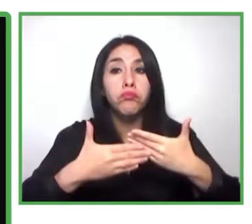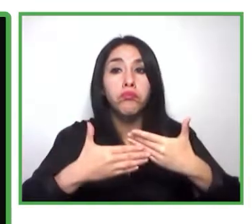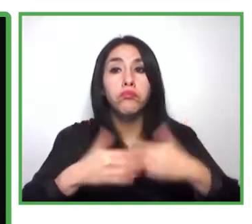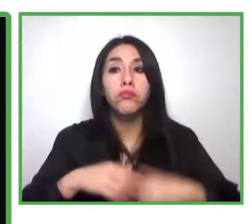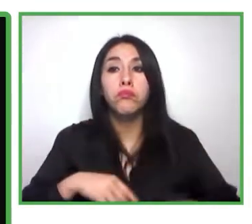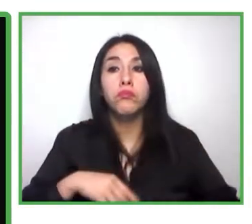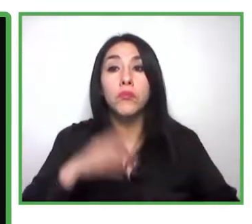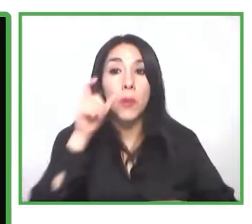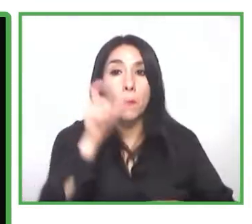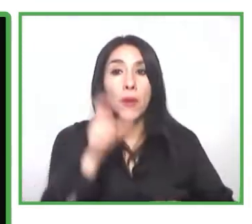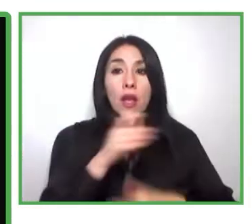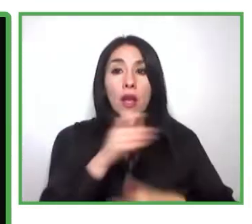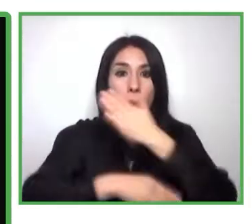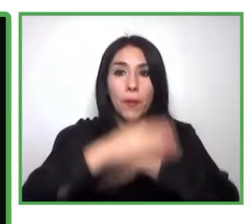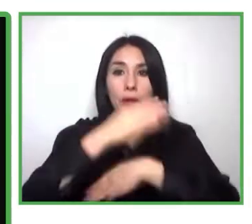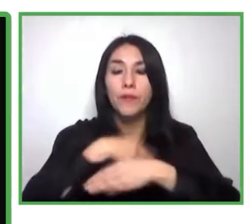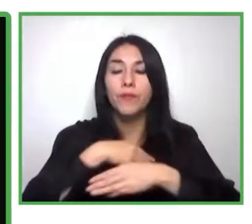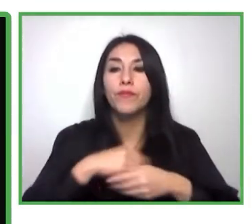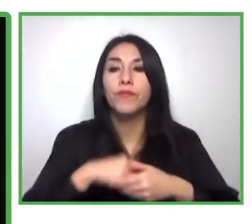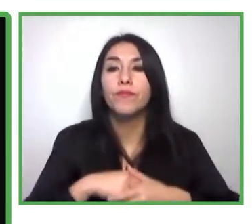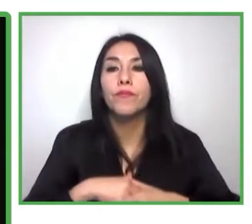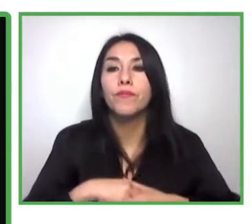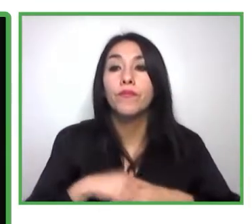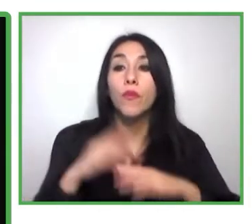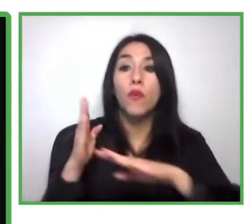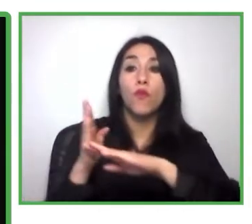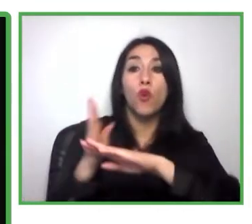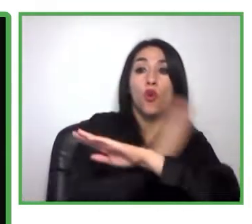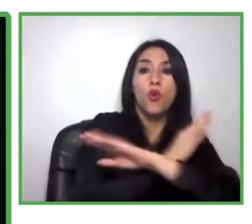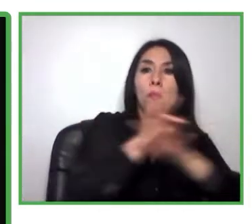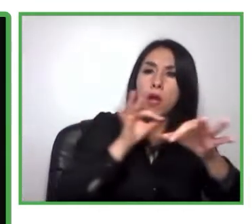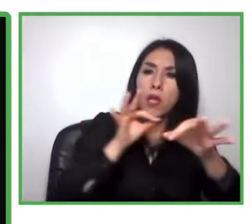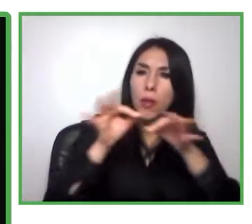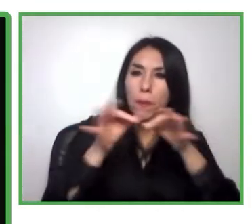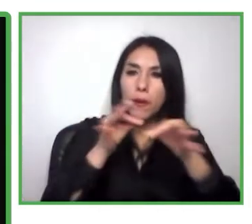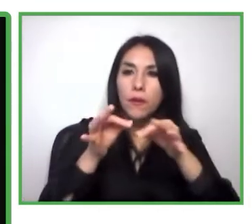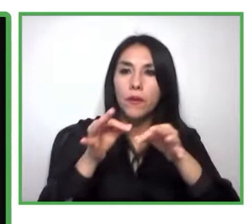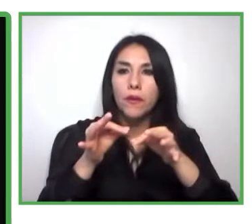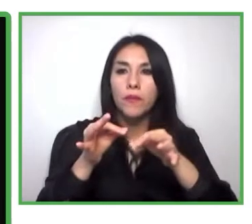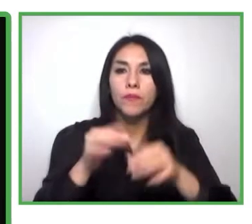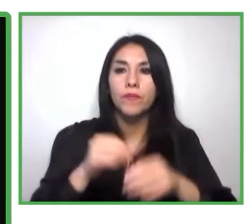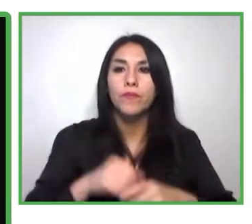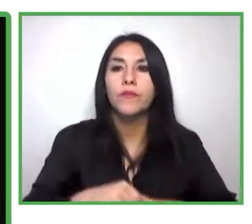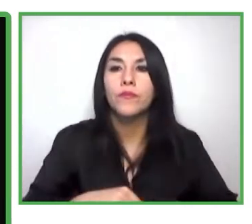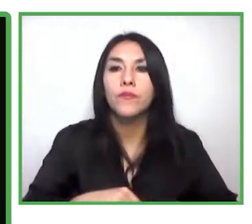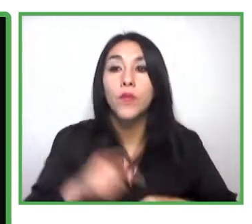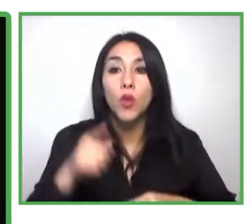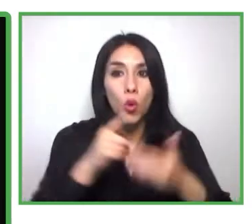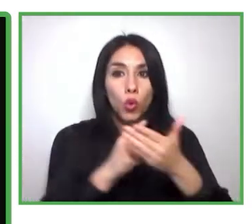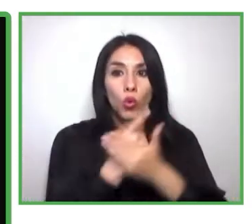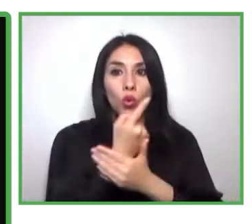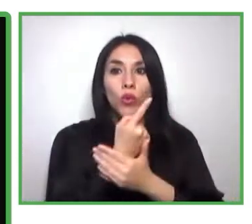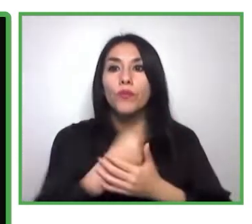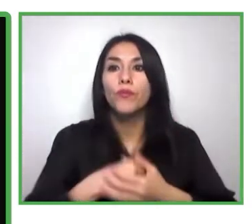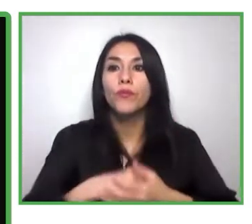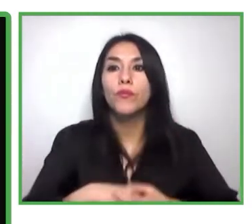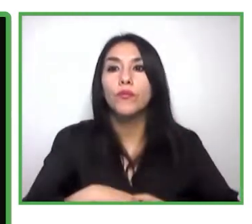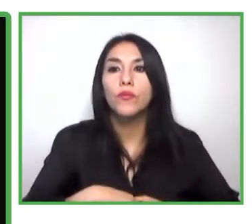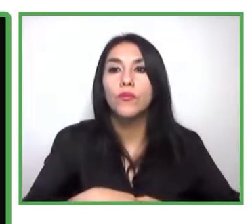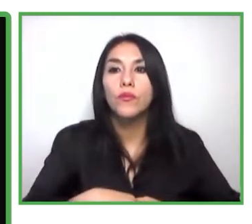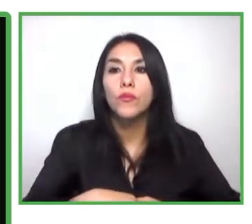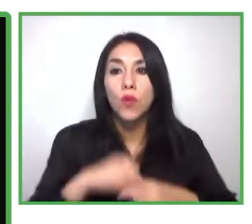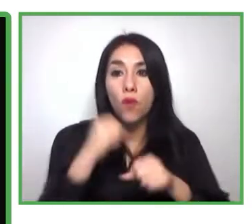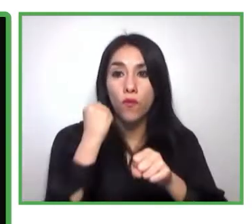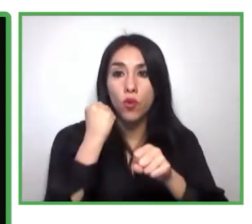posibilidad y el privilegio de poder trabajar con 500 organizaciones de todo tipo de tamaños e